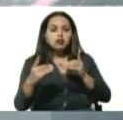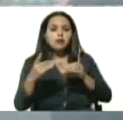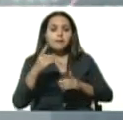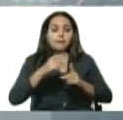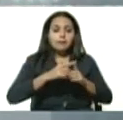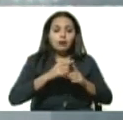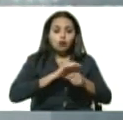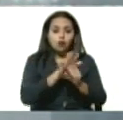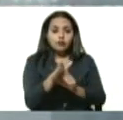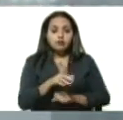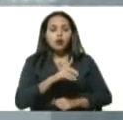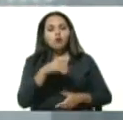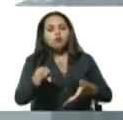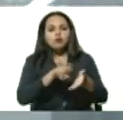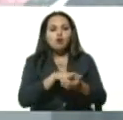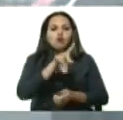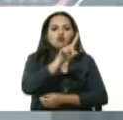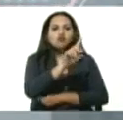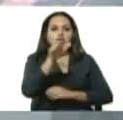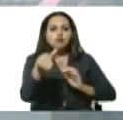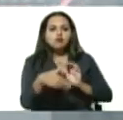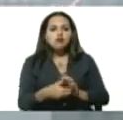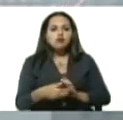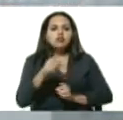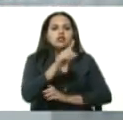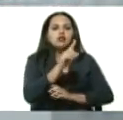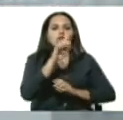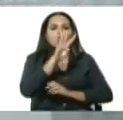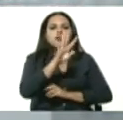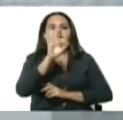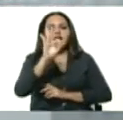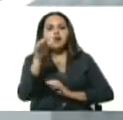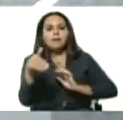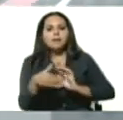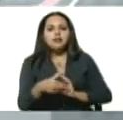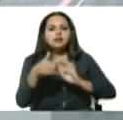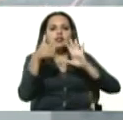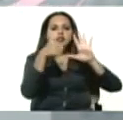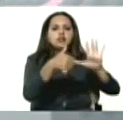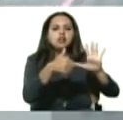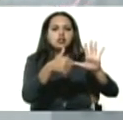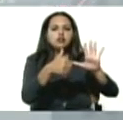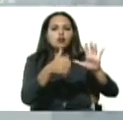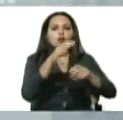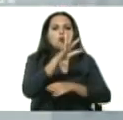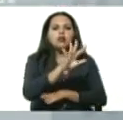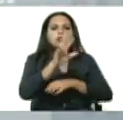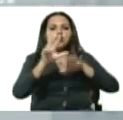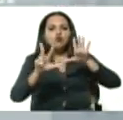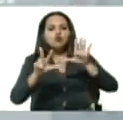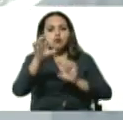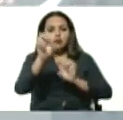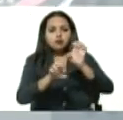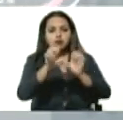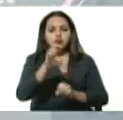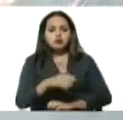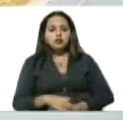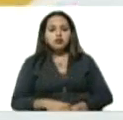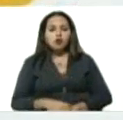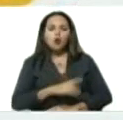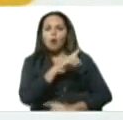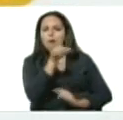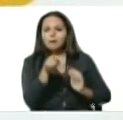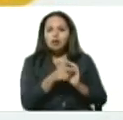Repito, un millón 143,648 pruebas. Eso da un total